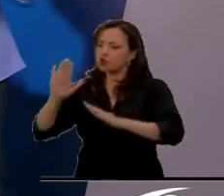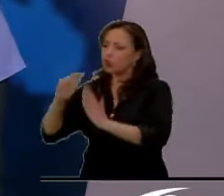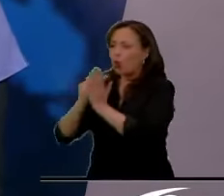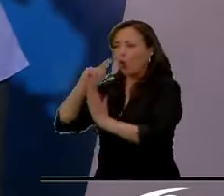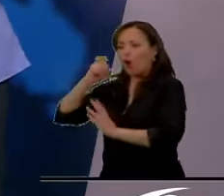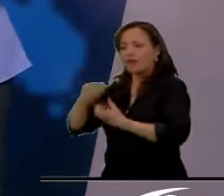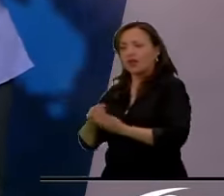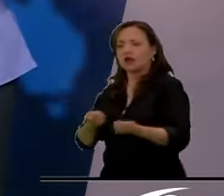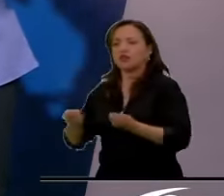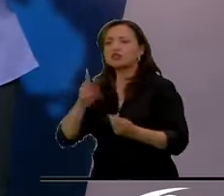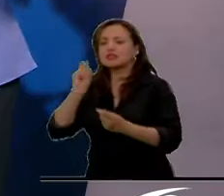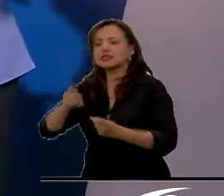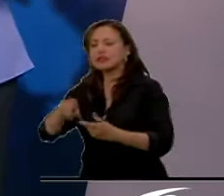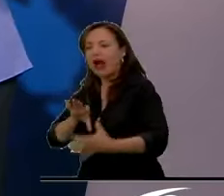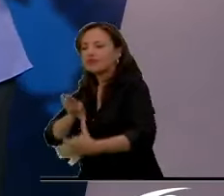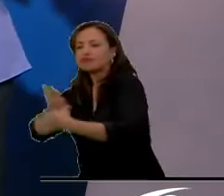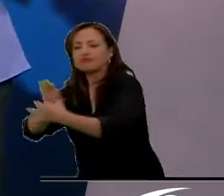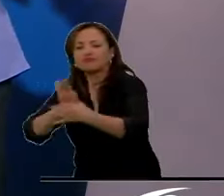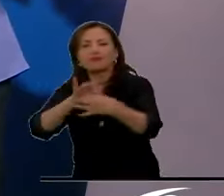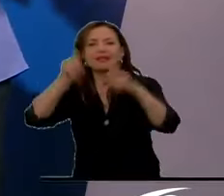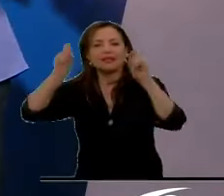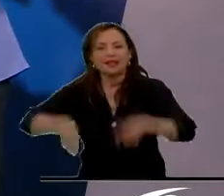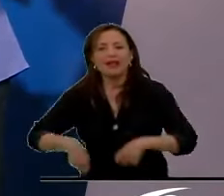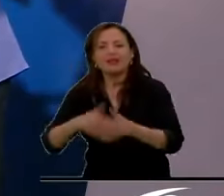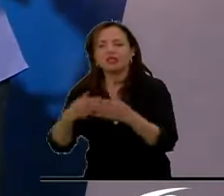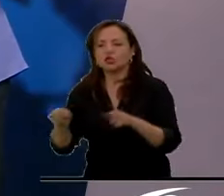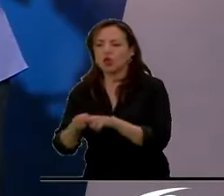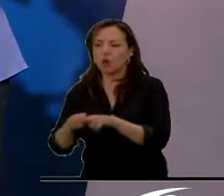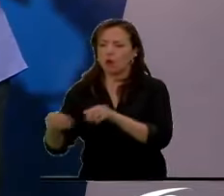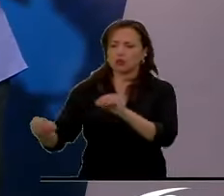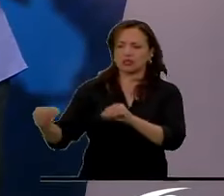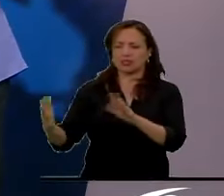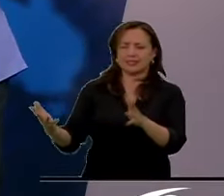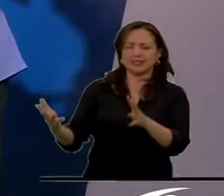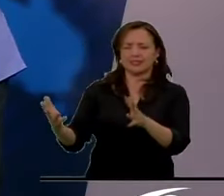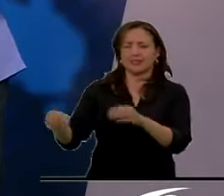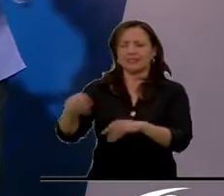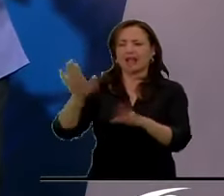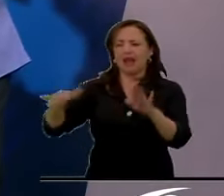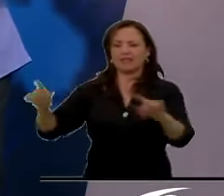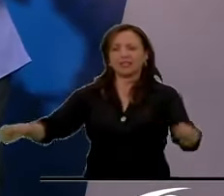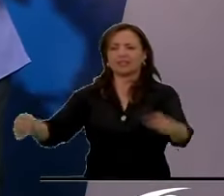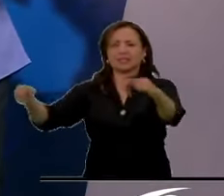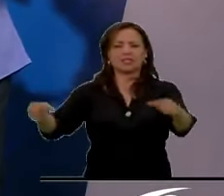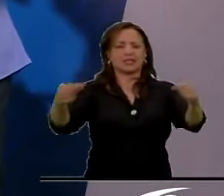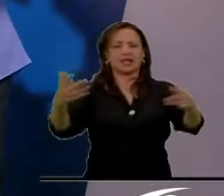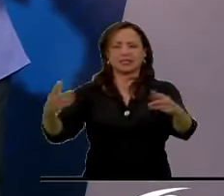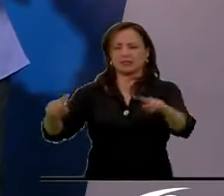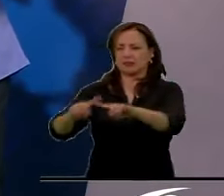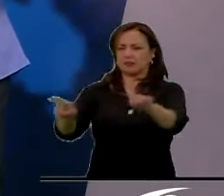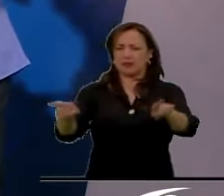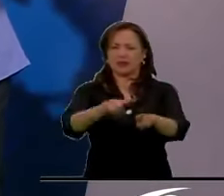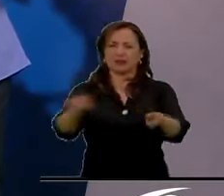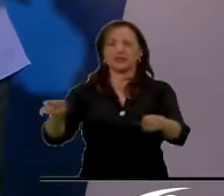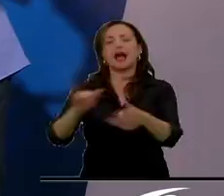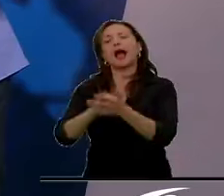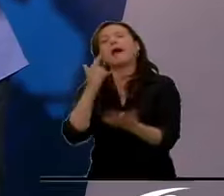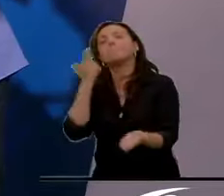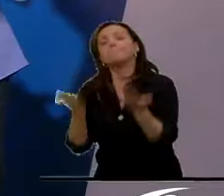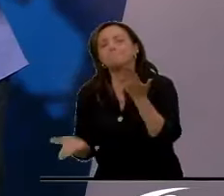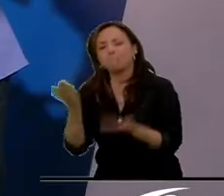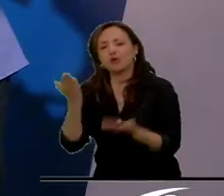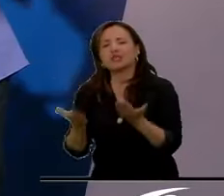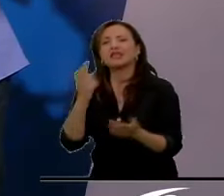coaliciones entre fuerzas políticas muy disímiles y muchas veces enfrentadas entre ellas. Por eso, se está hablando de una posible